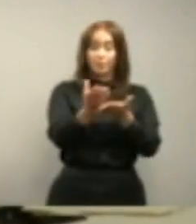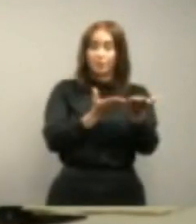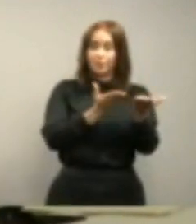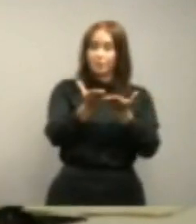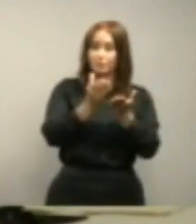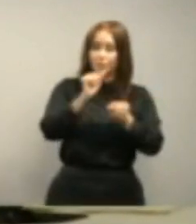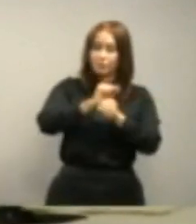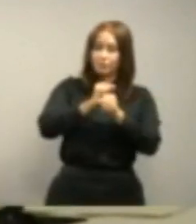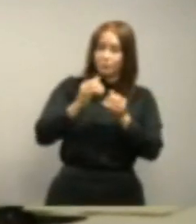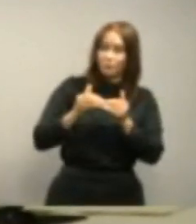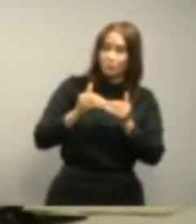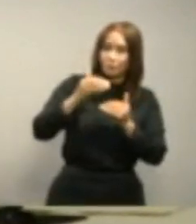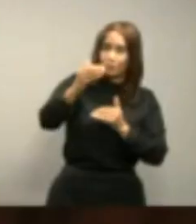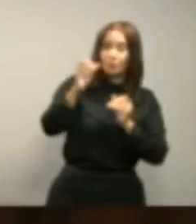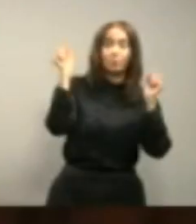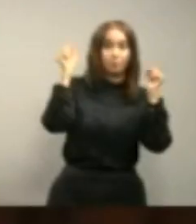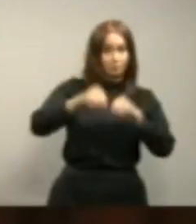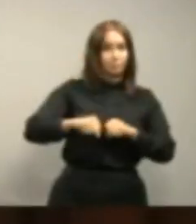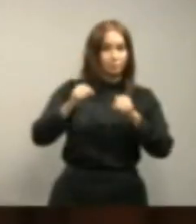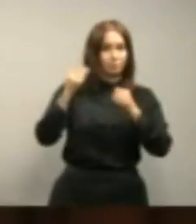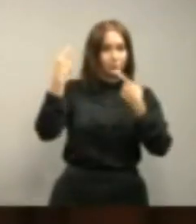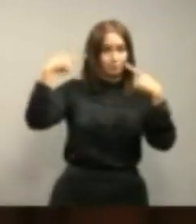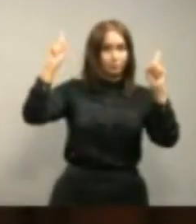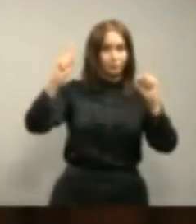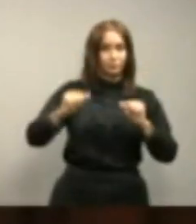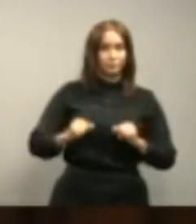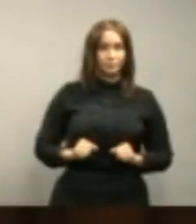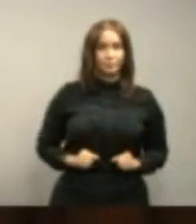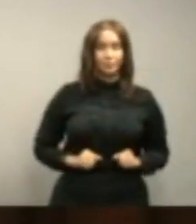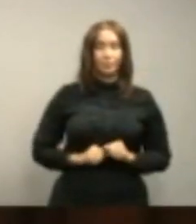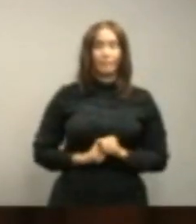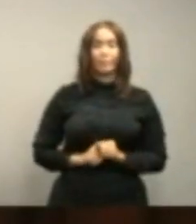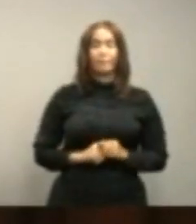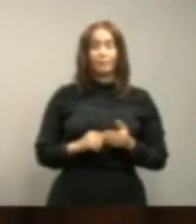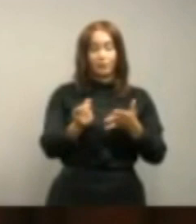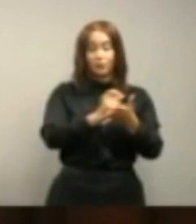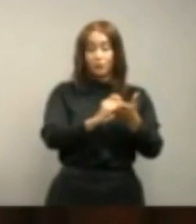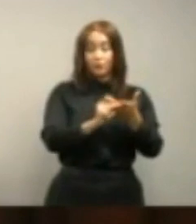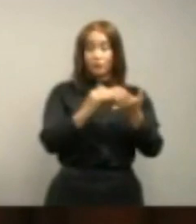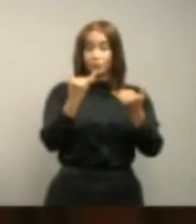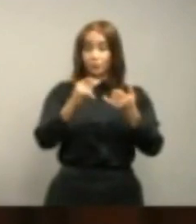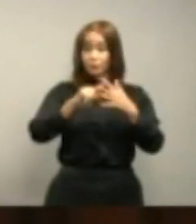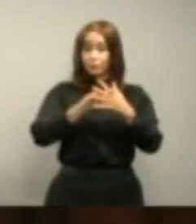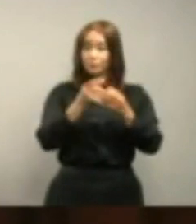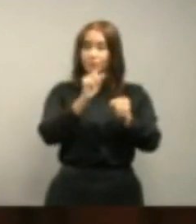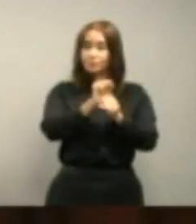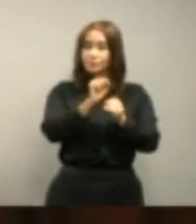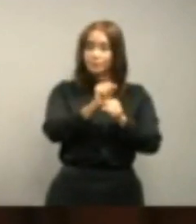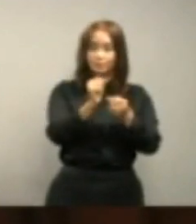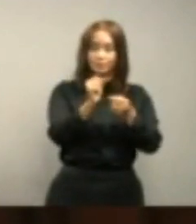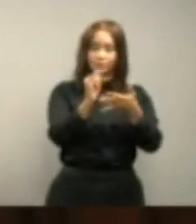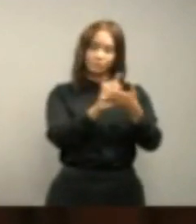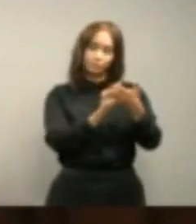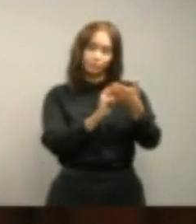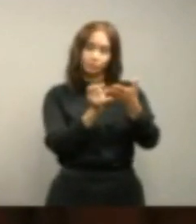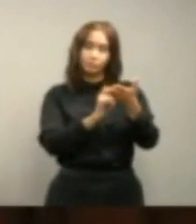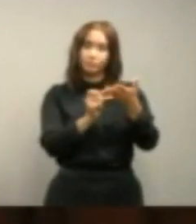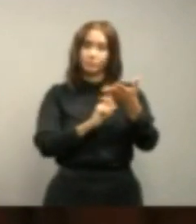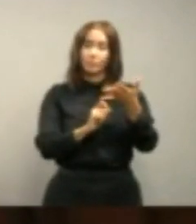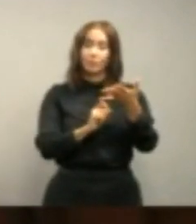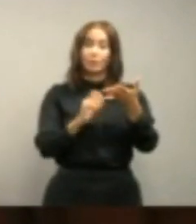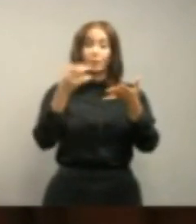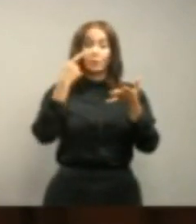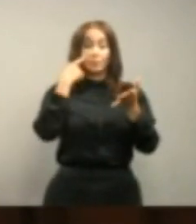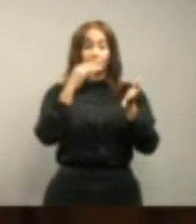puede llevarla a cabo. Con esta reforma que hoy comenzamos a trabajar y a diseñar, queremos hacer constar